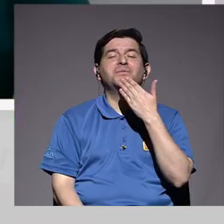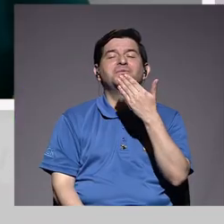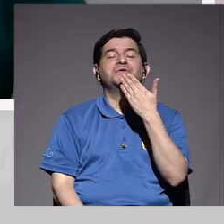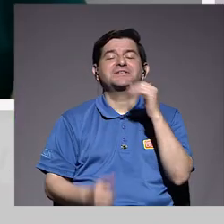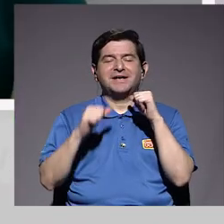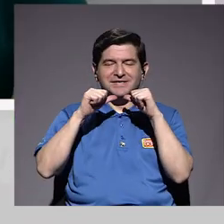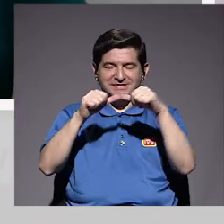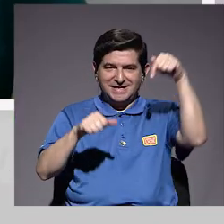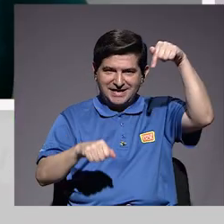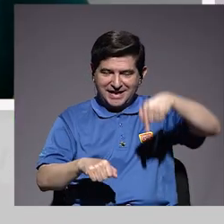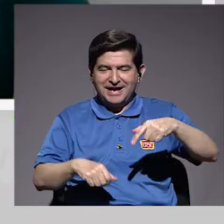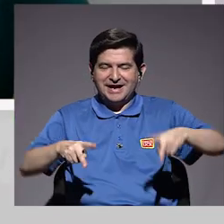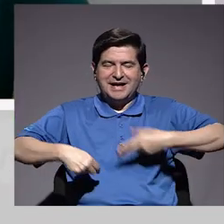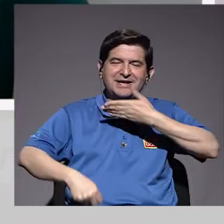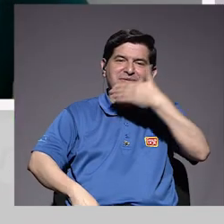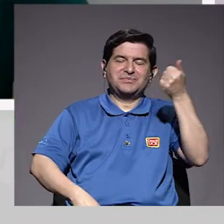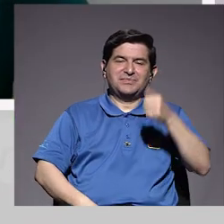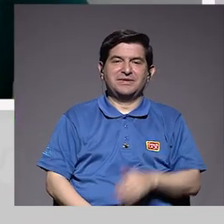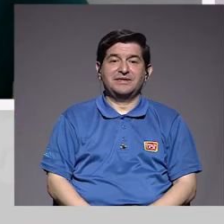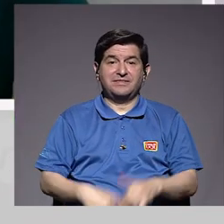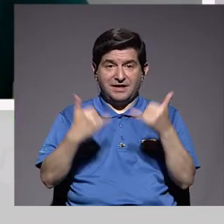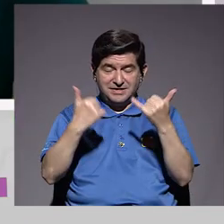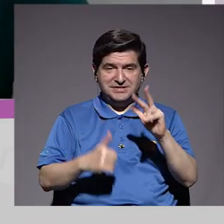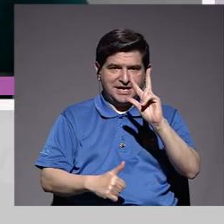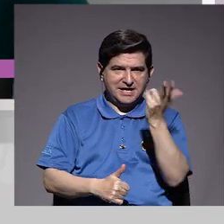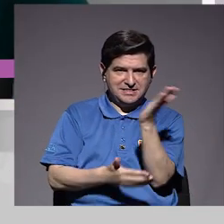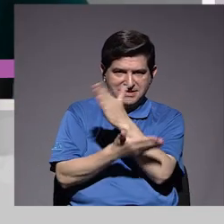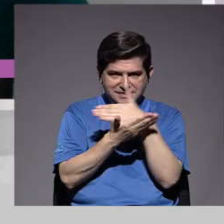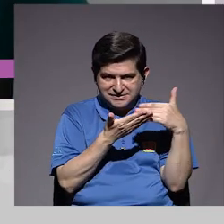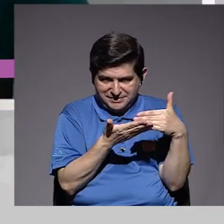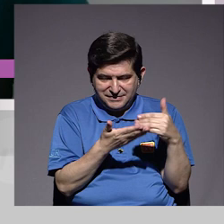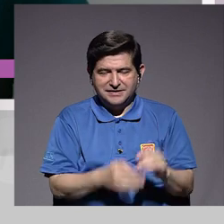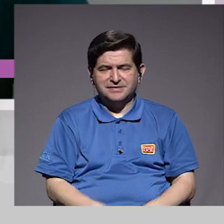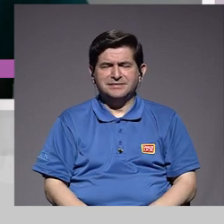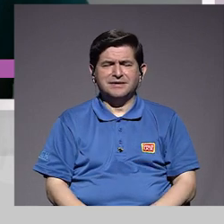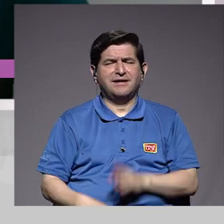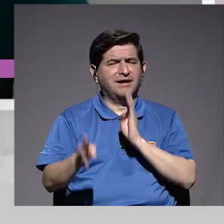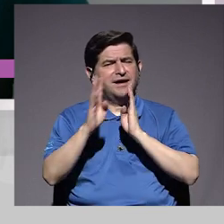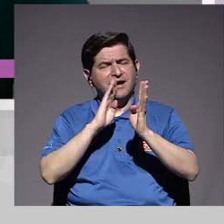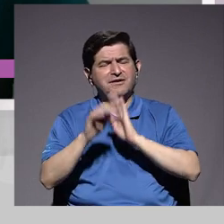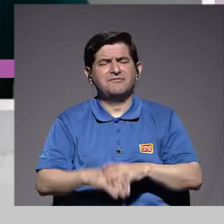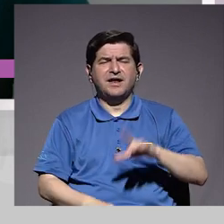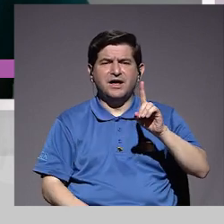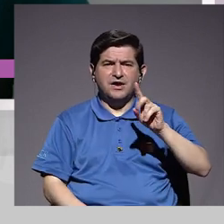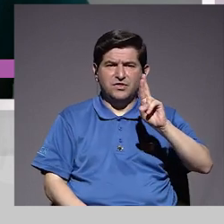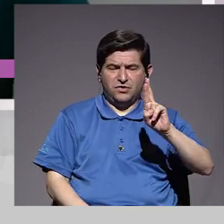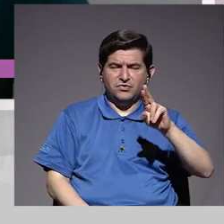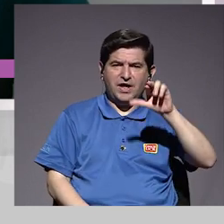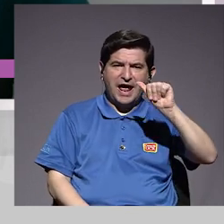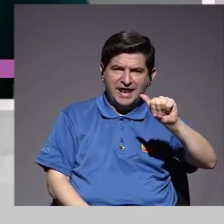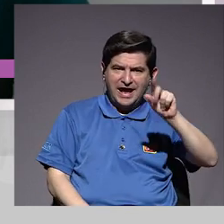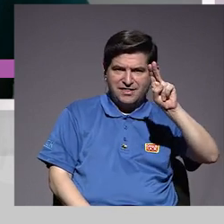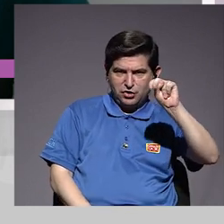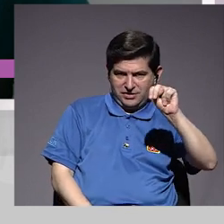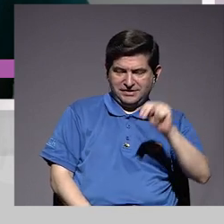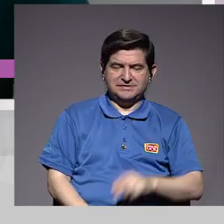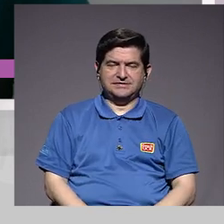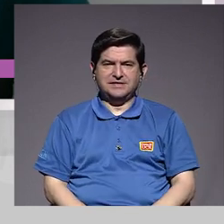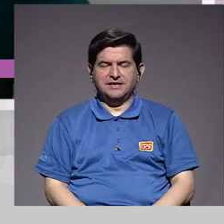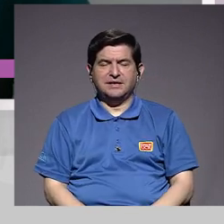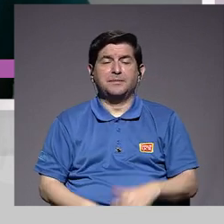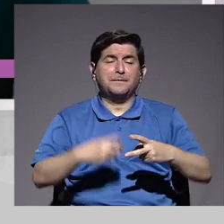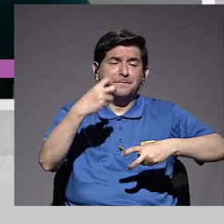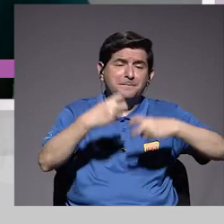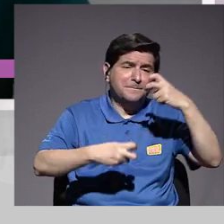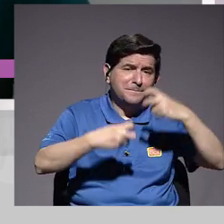Gracias por continuar con nosotros en Vivir Mejor. Este es ya nuestro tercer segmento. Estamos conversando con el doctor Alejandro Nitzel acerca